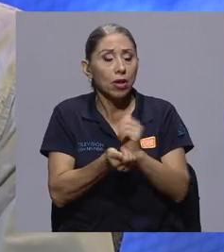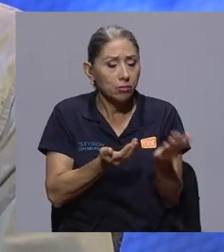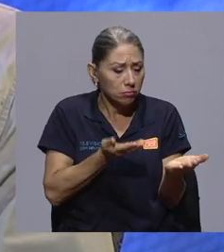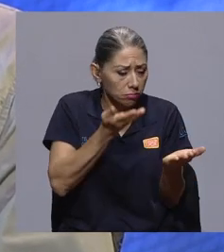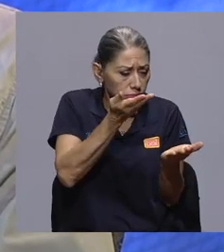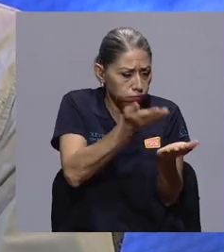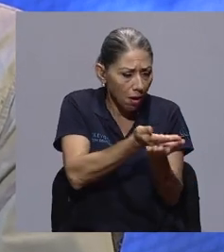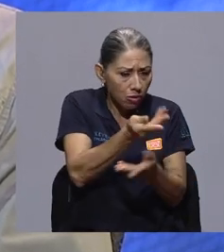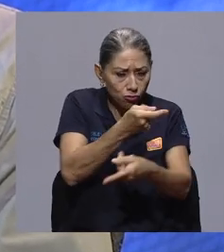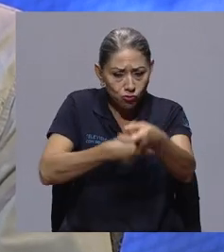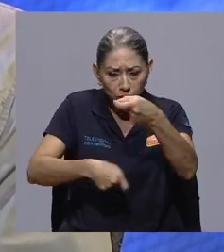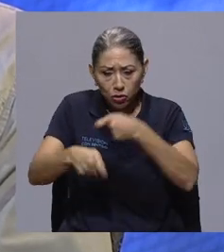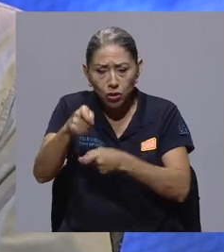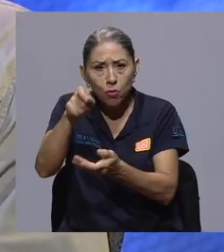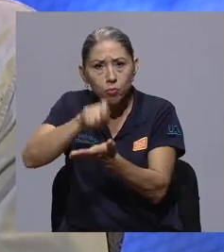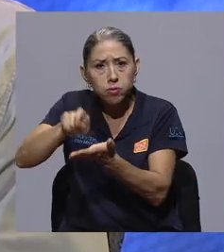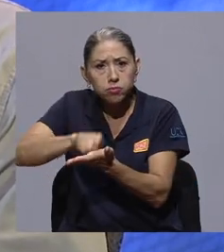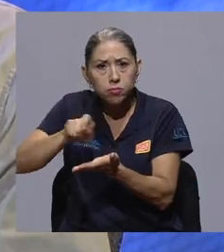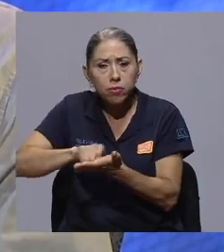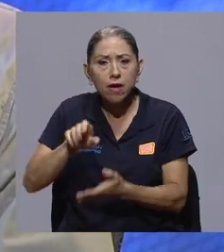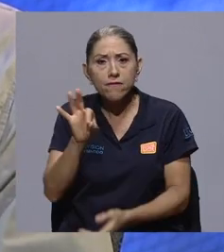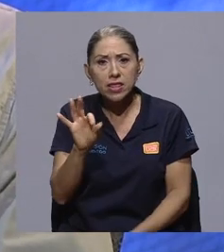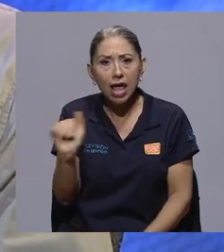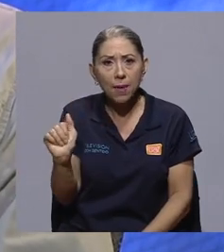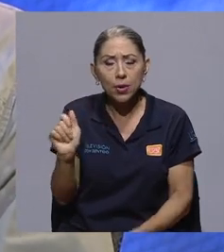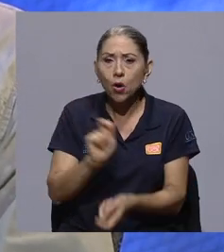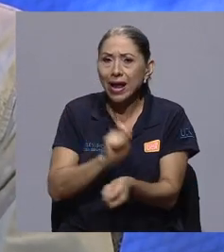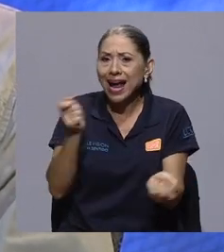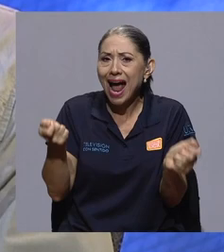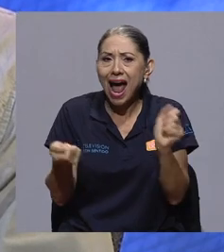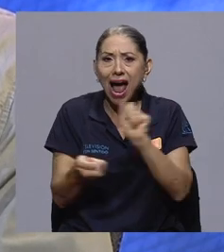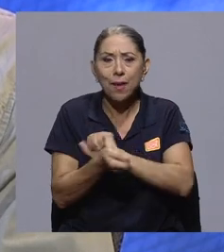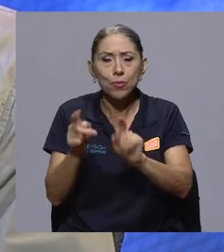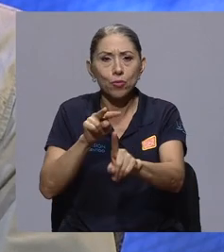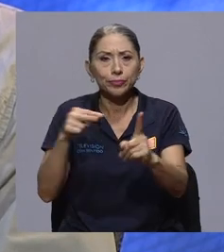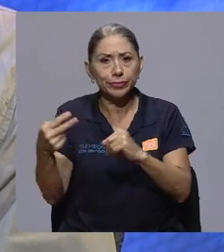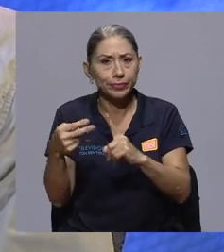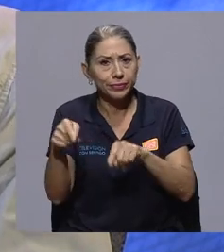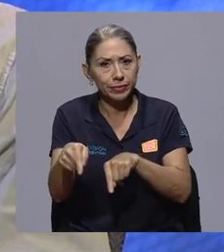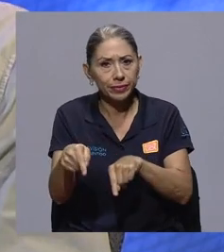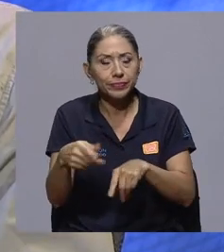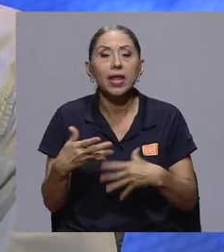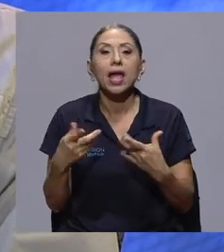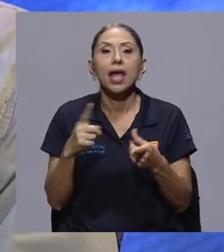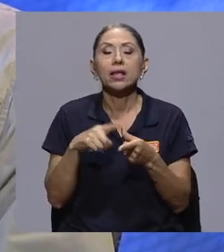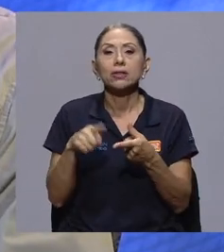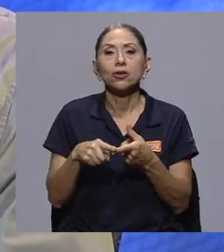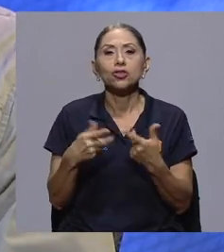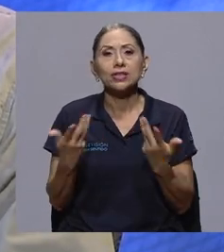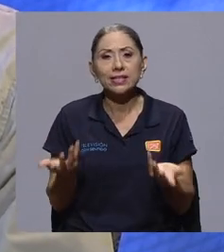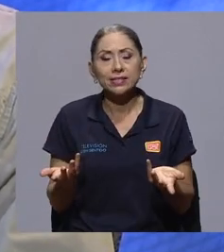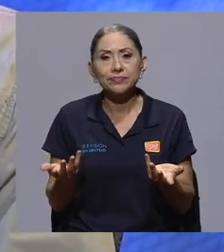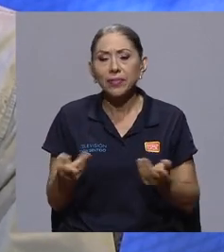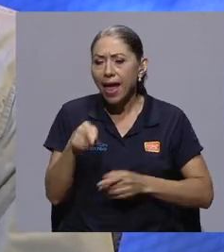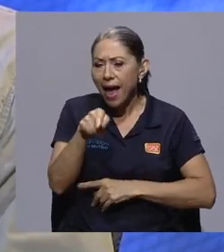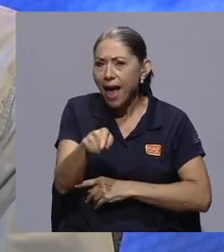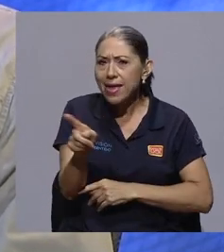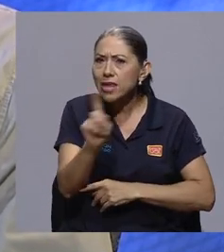modificado en un texto sustitutivo que redactó el Frente Amplio y cambió radicalmente, digamos, la perspectiva. Y entonces, en vez de